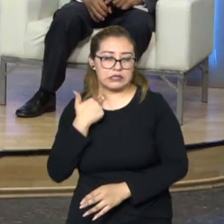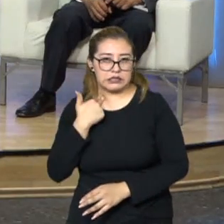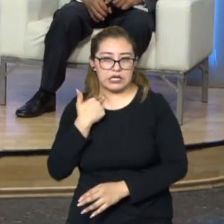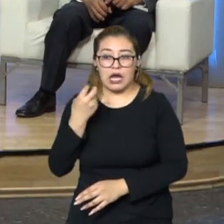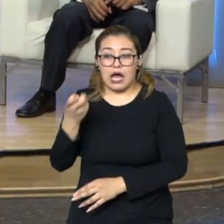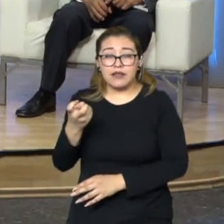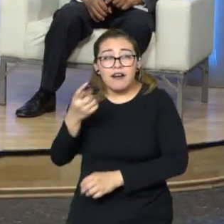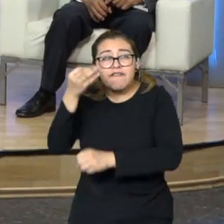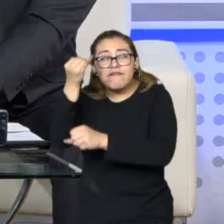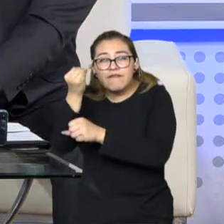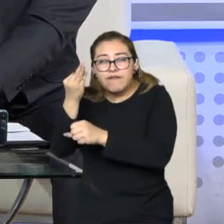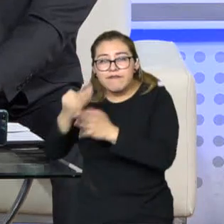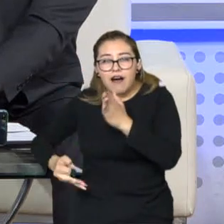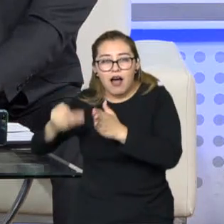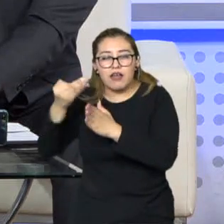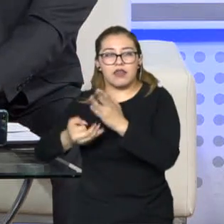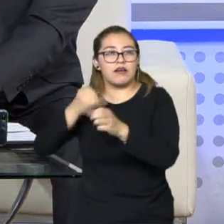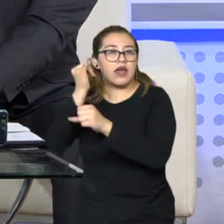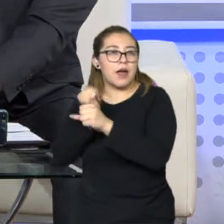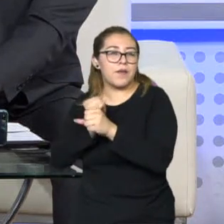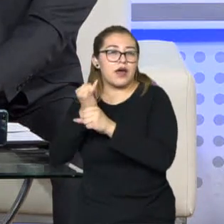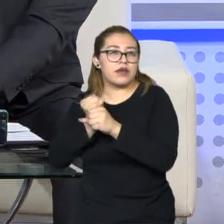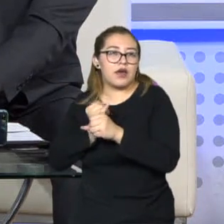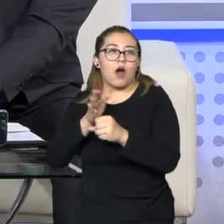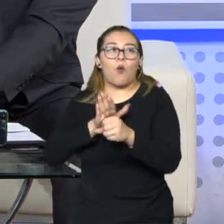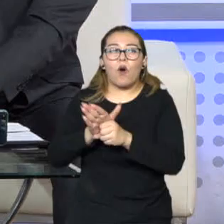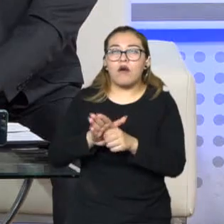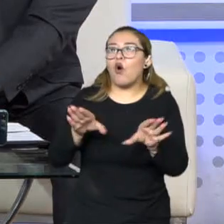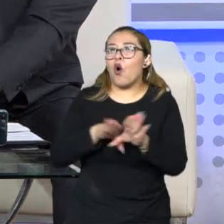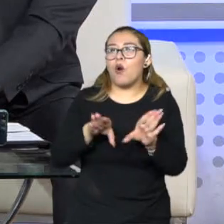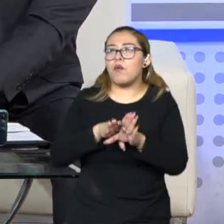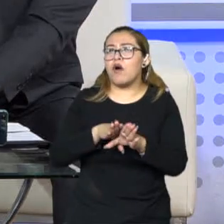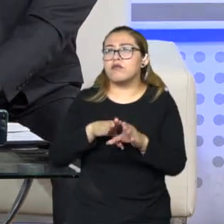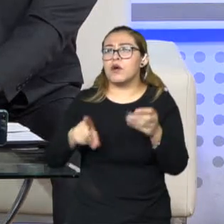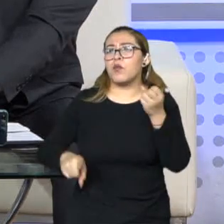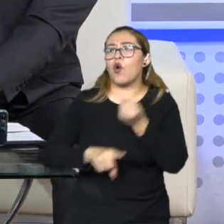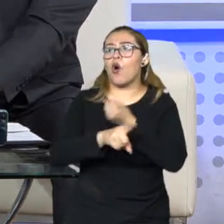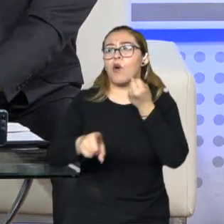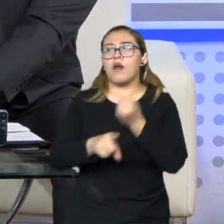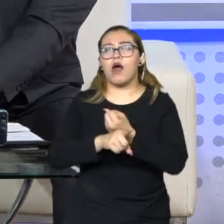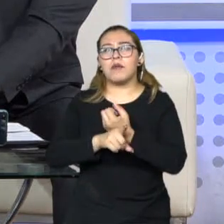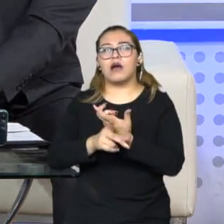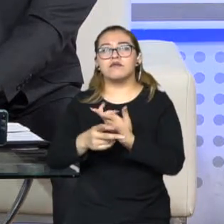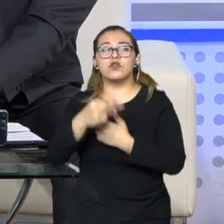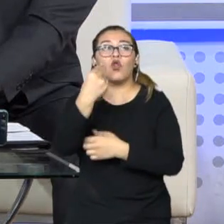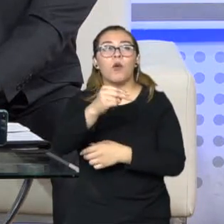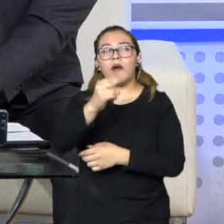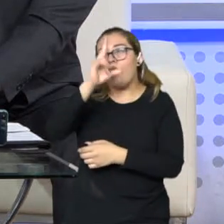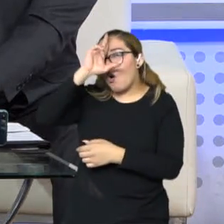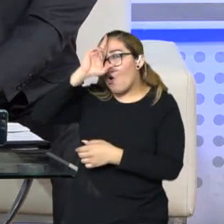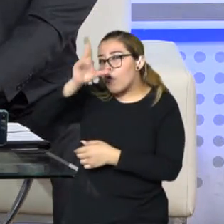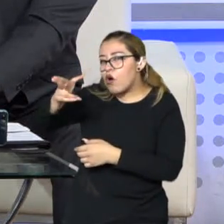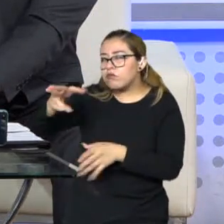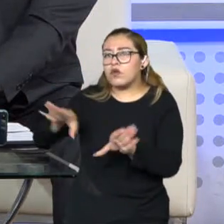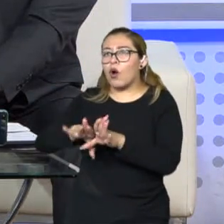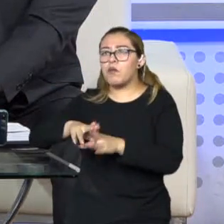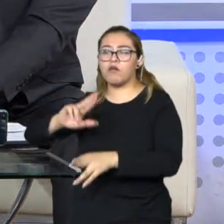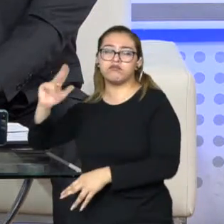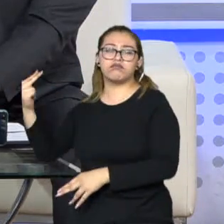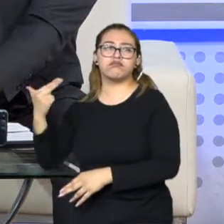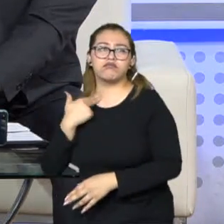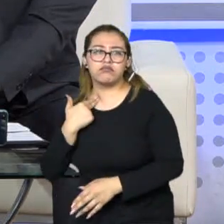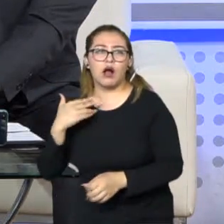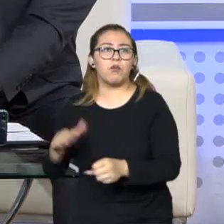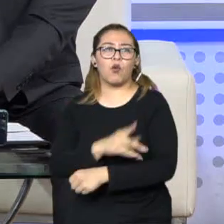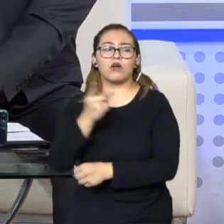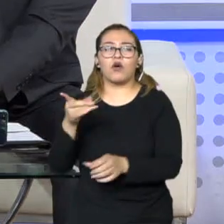estudiar un poco más dentro de lo que algunos les denominan crímenes de honor, cuando empiezan a matar a las mujeres por temas